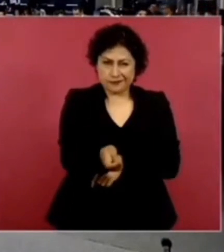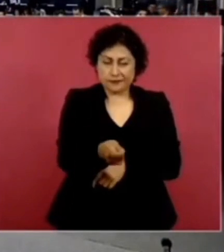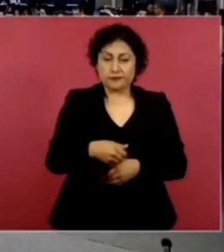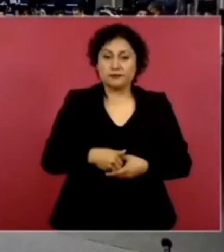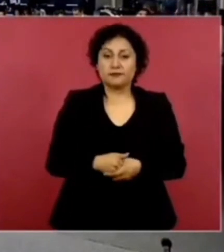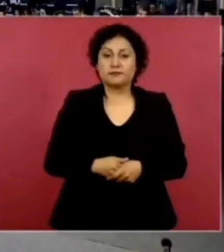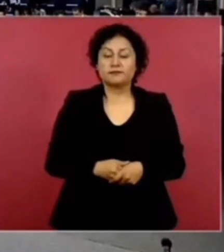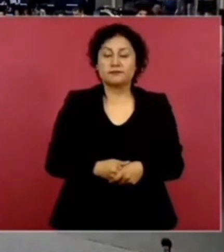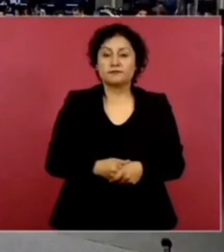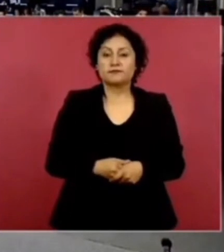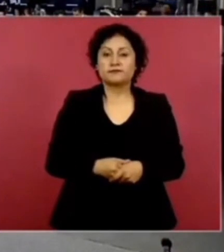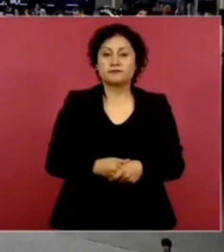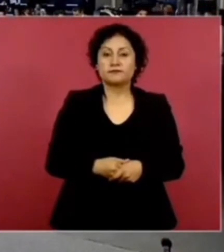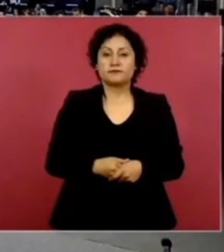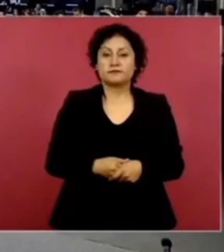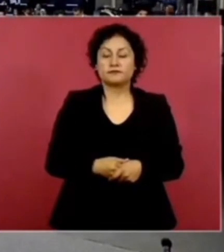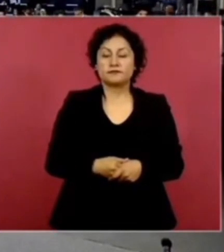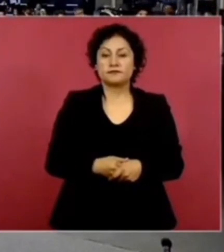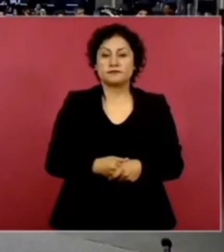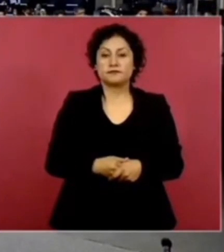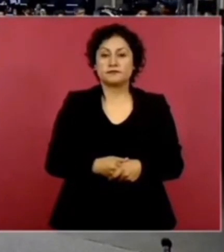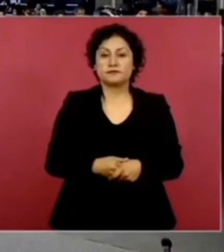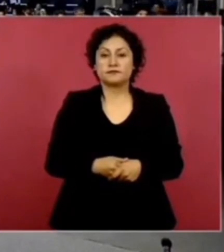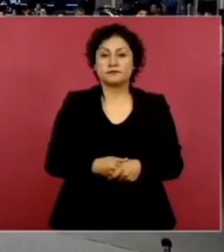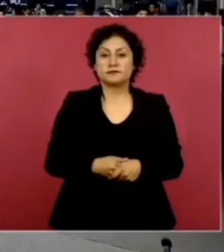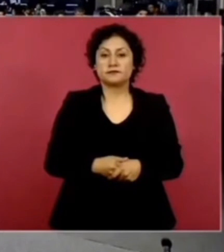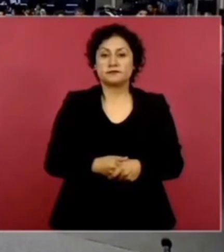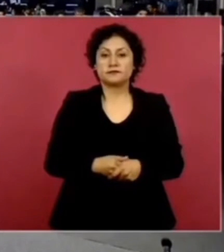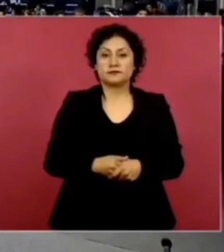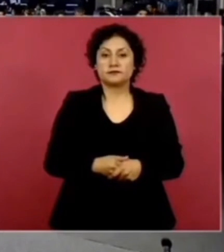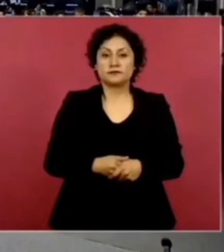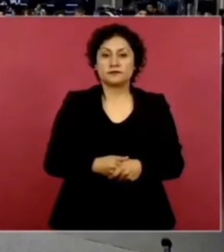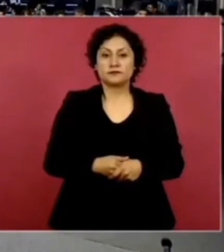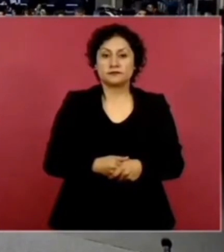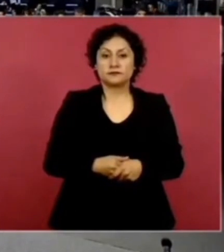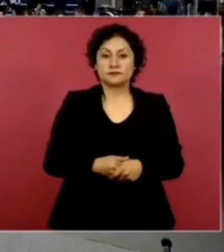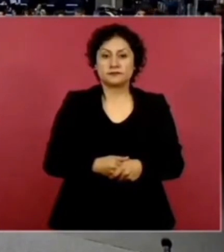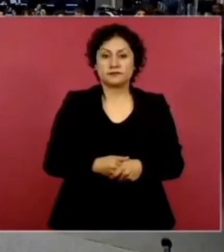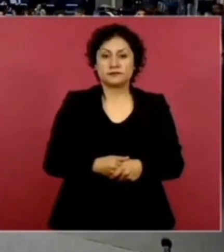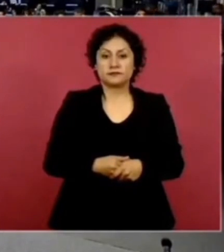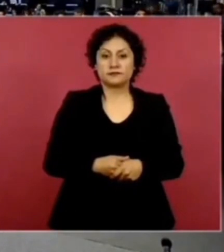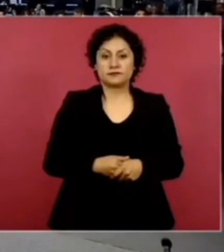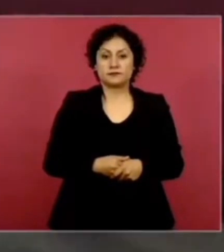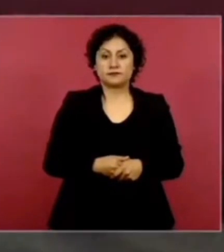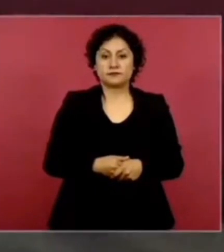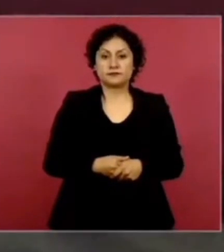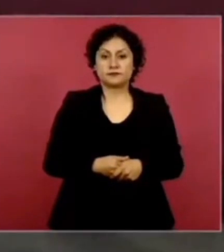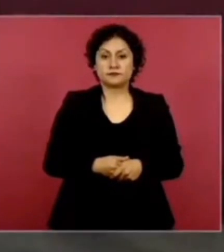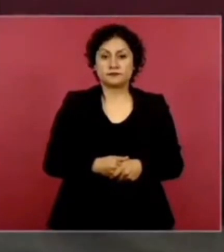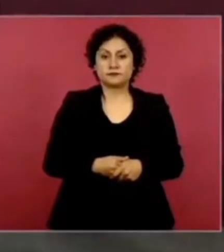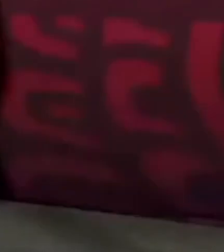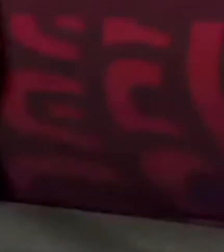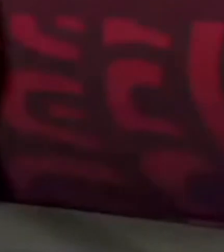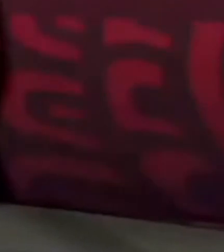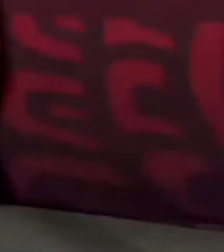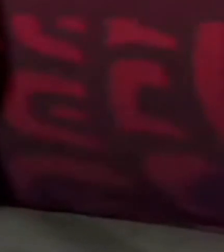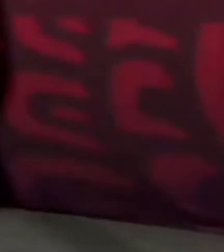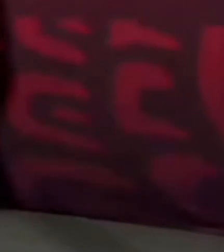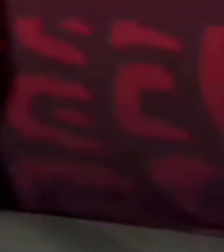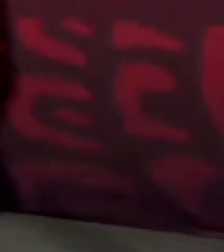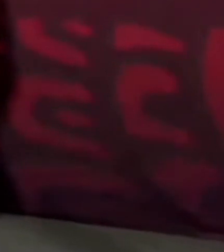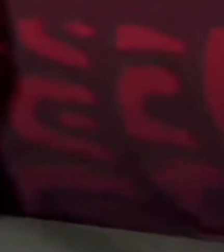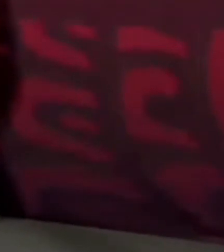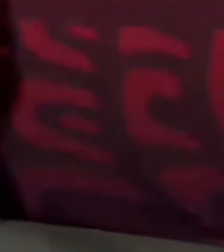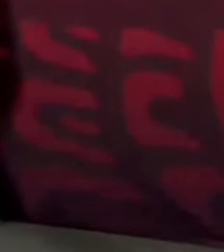No solo es Rocío. Hay dirigentes, hombres y